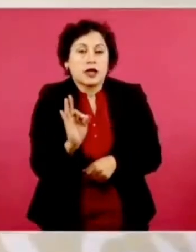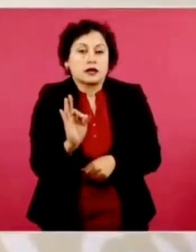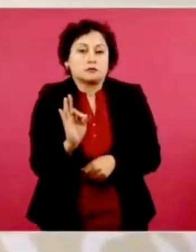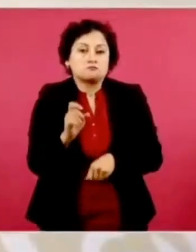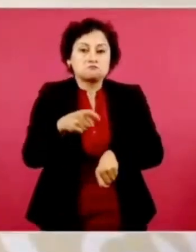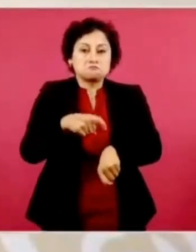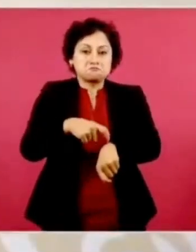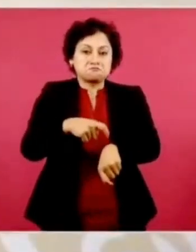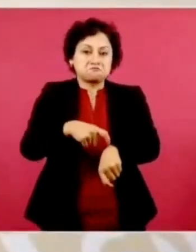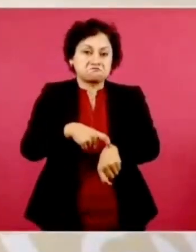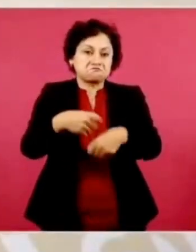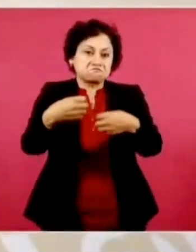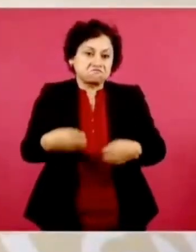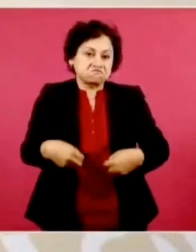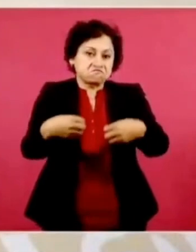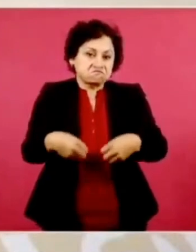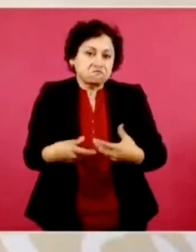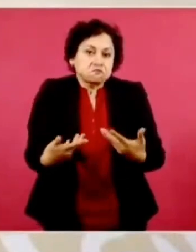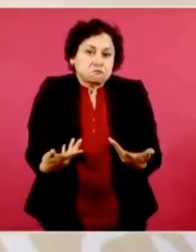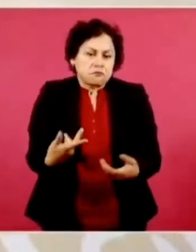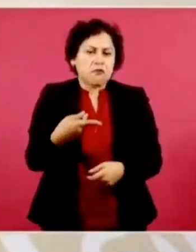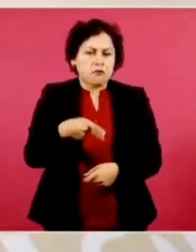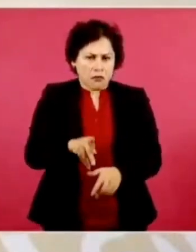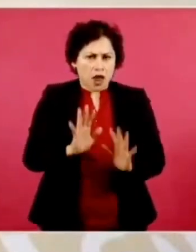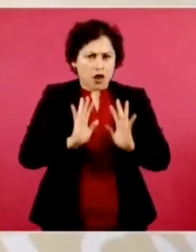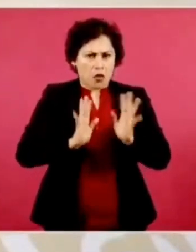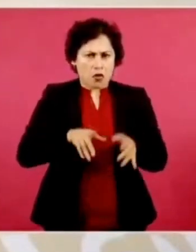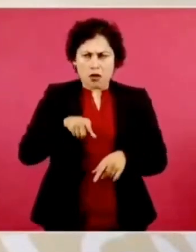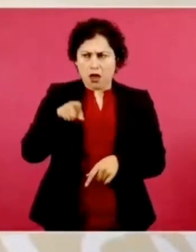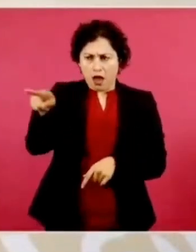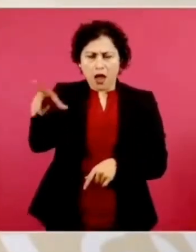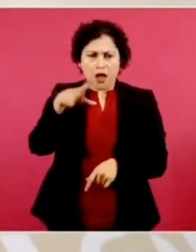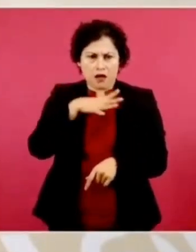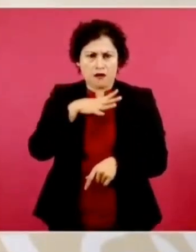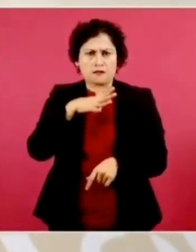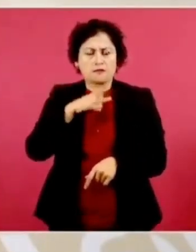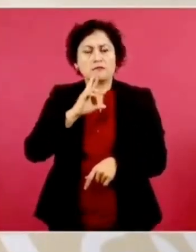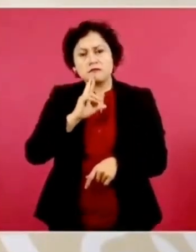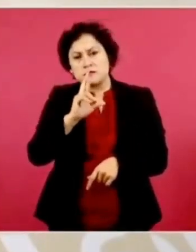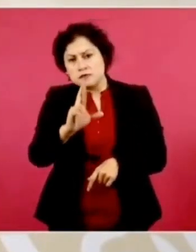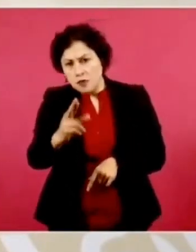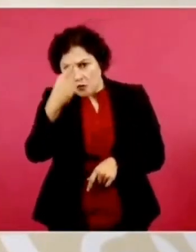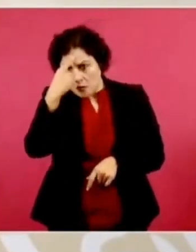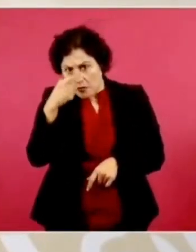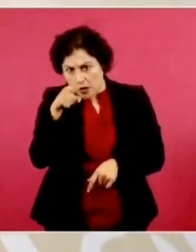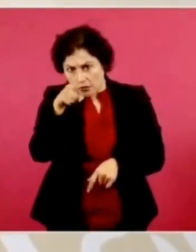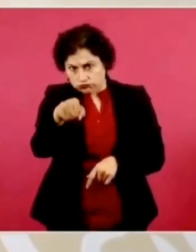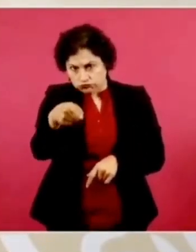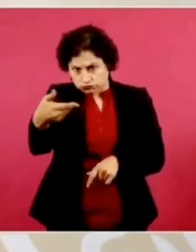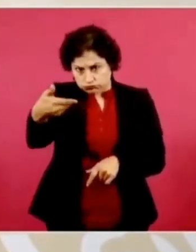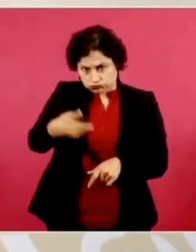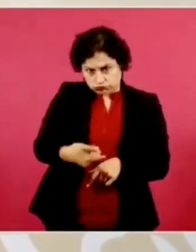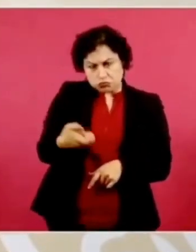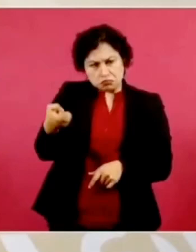sin embargo ya tiene él una respuesta a tu planteamiento.